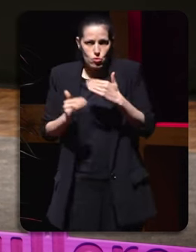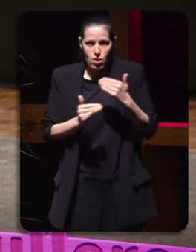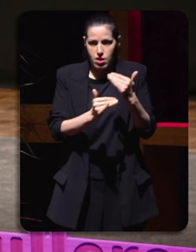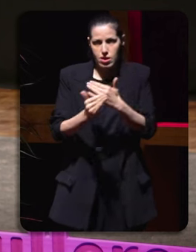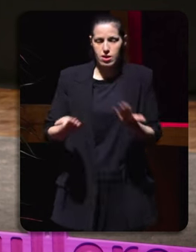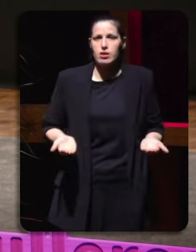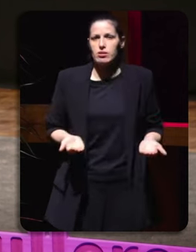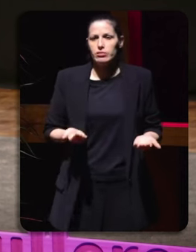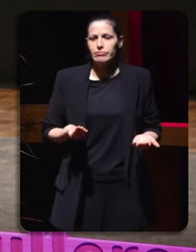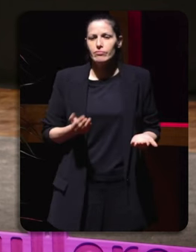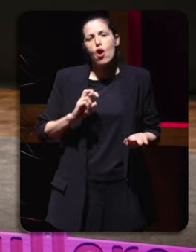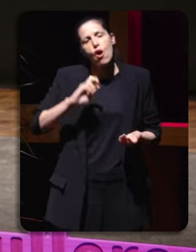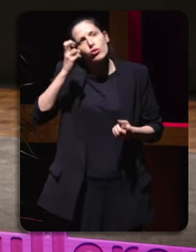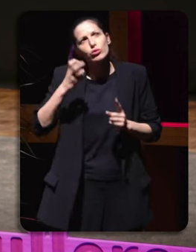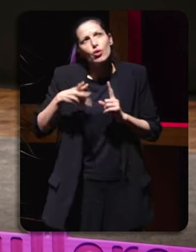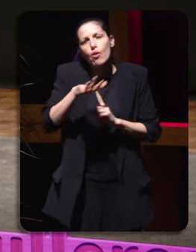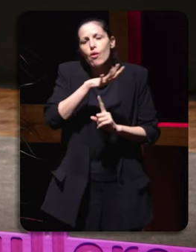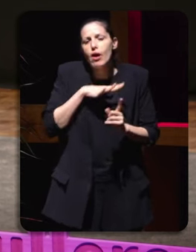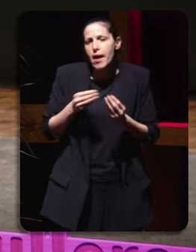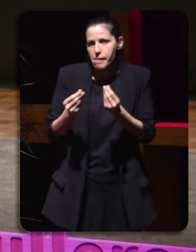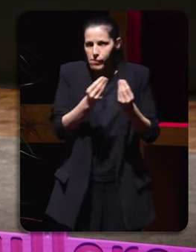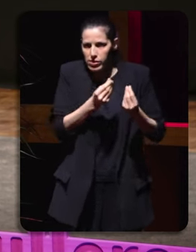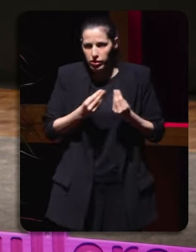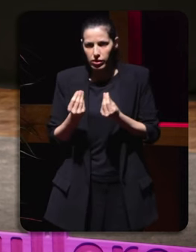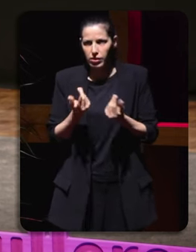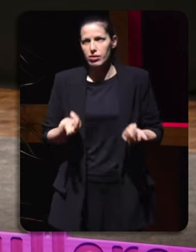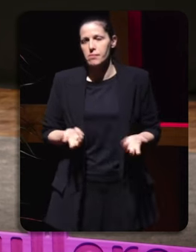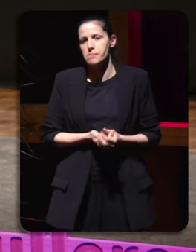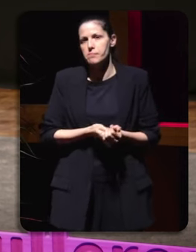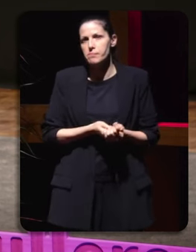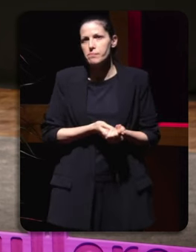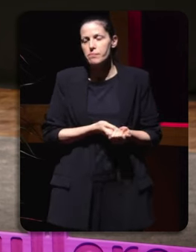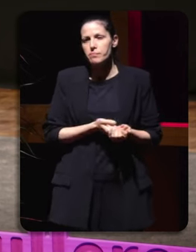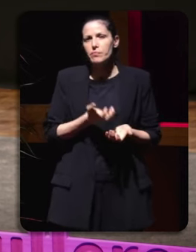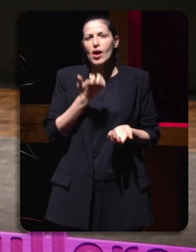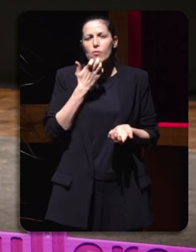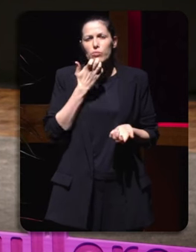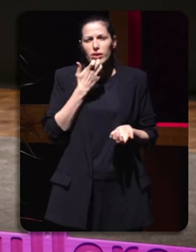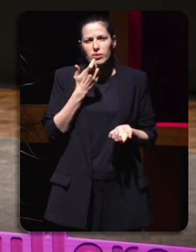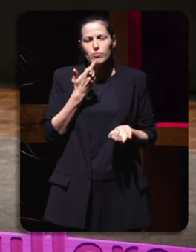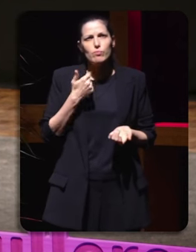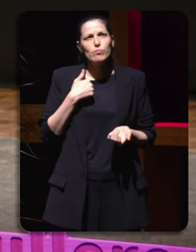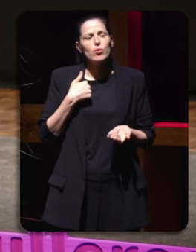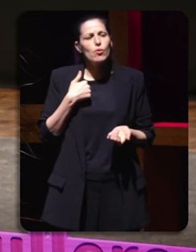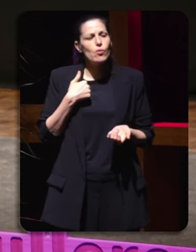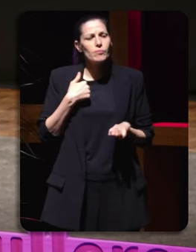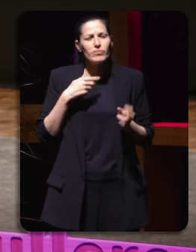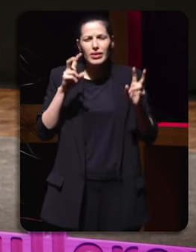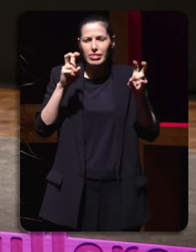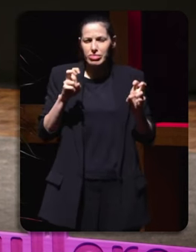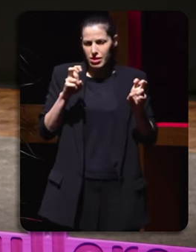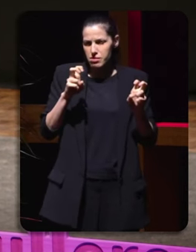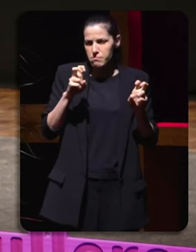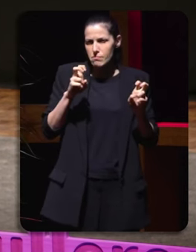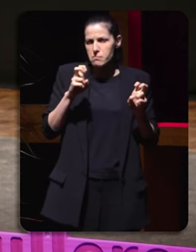non? Me un noto moito por exemplo o rollo este do macho alfa non? que dos